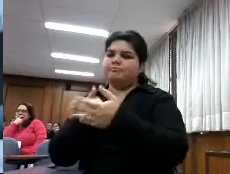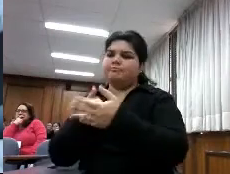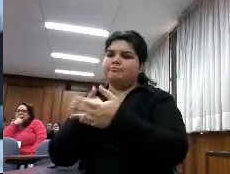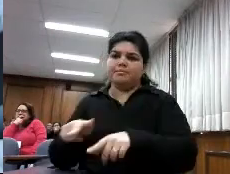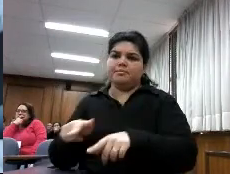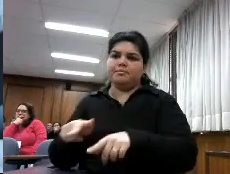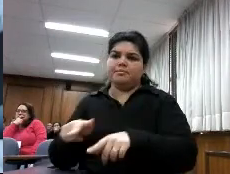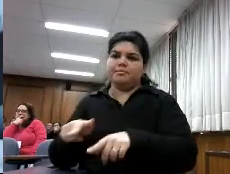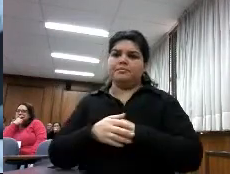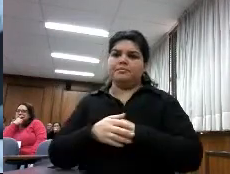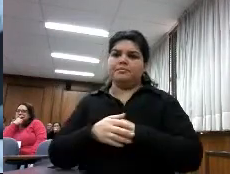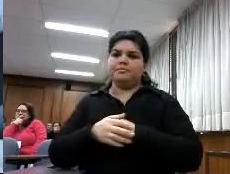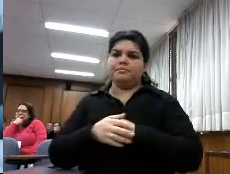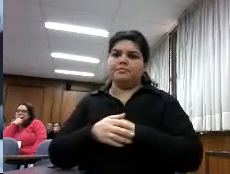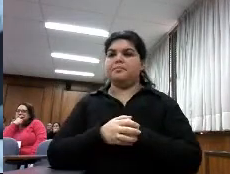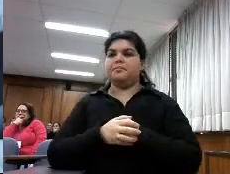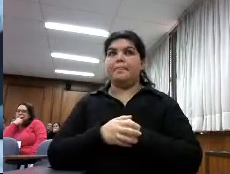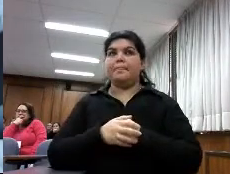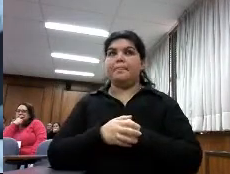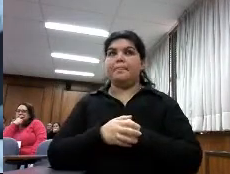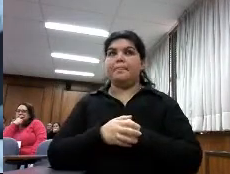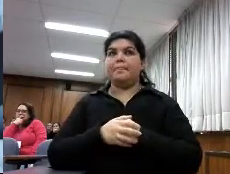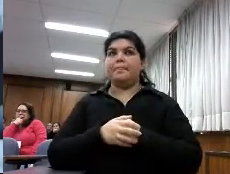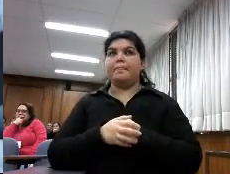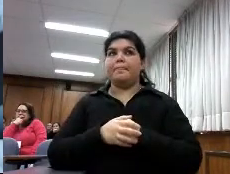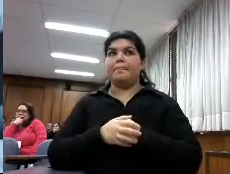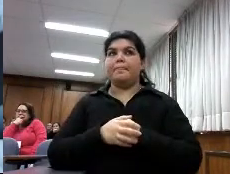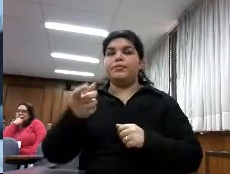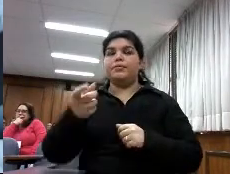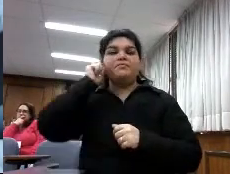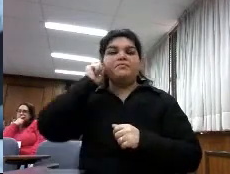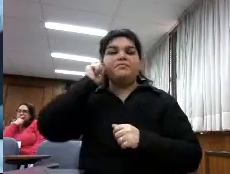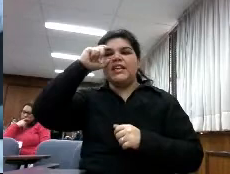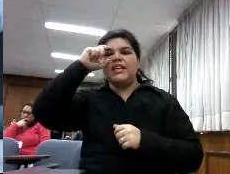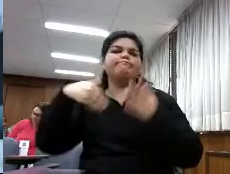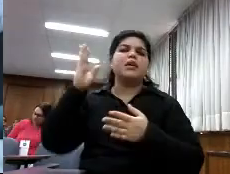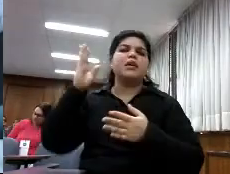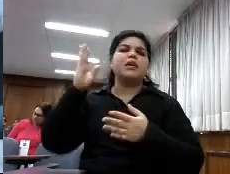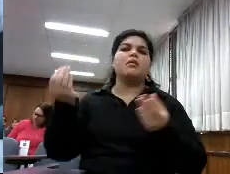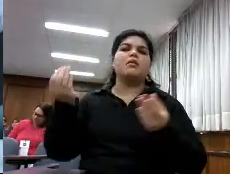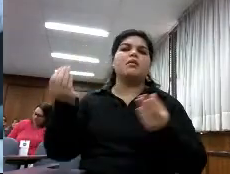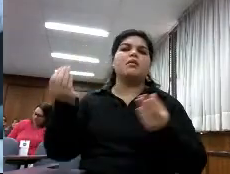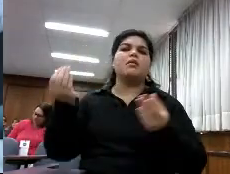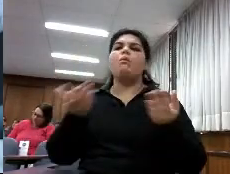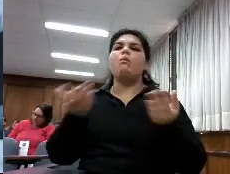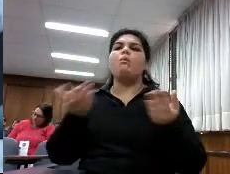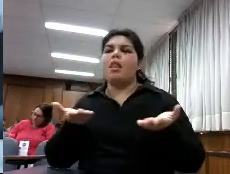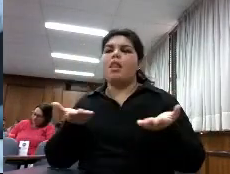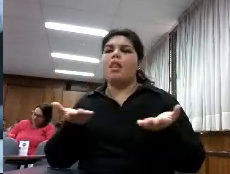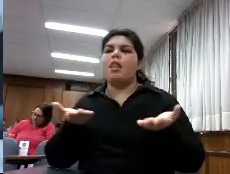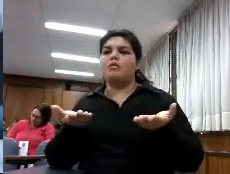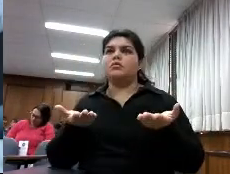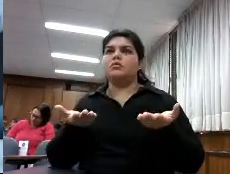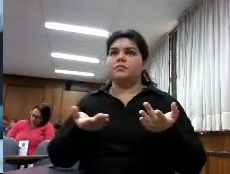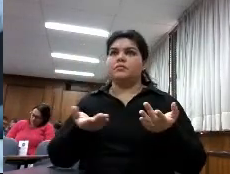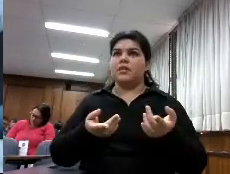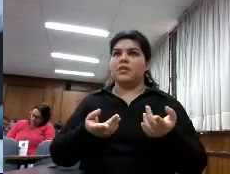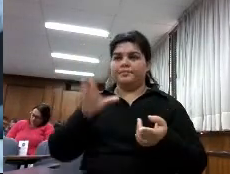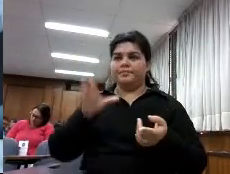¿qué género tiene mayor proyección? pues según los bibliotecarios ¿os acordáis que los